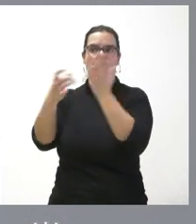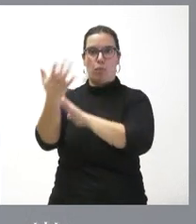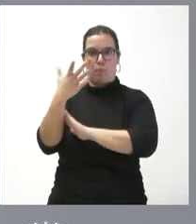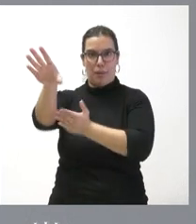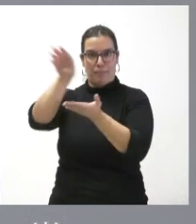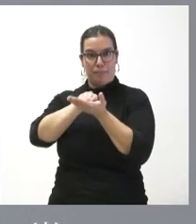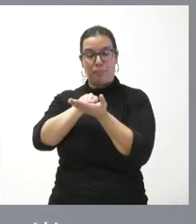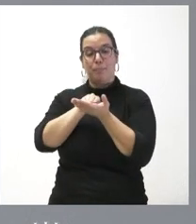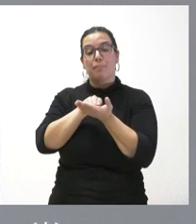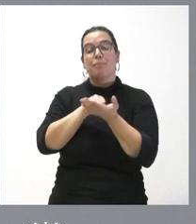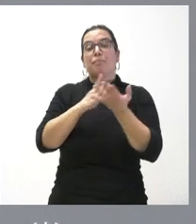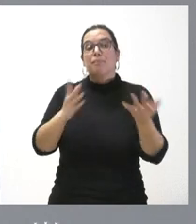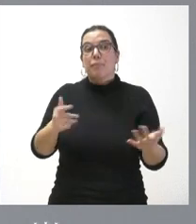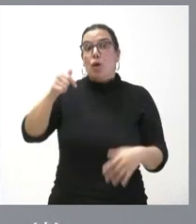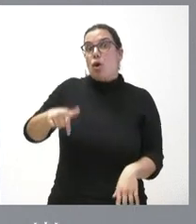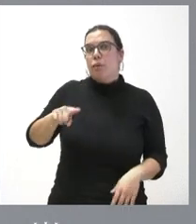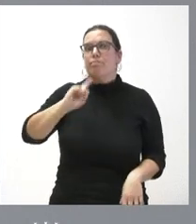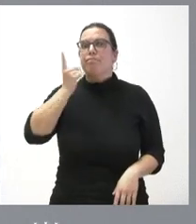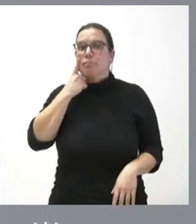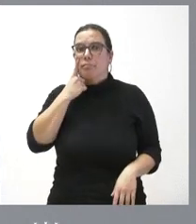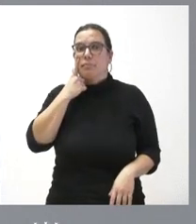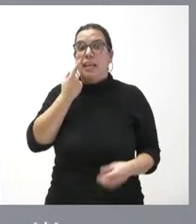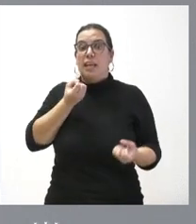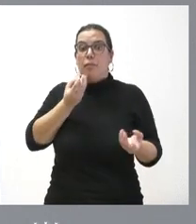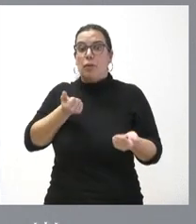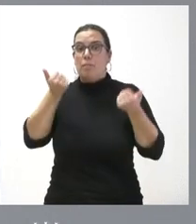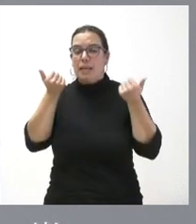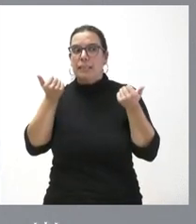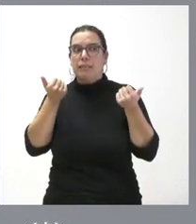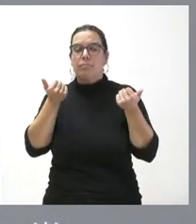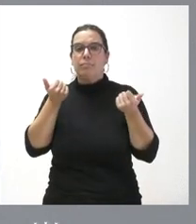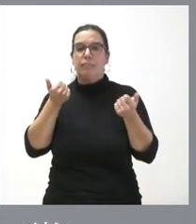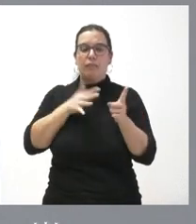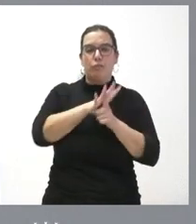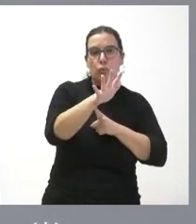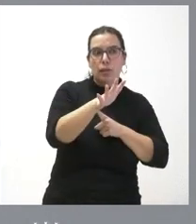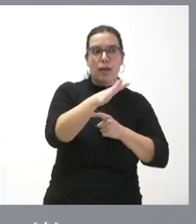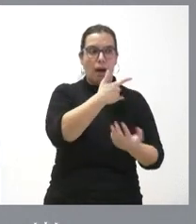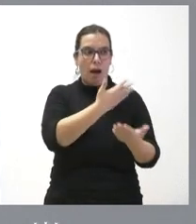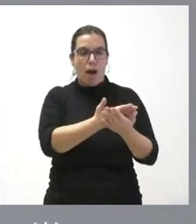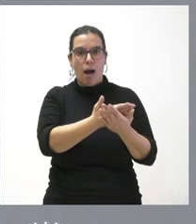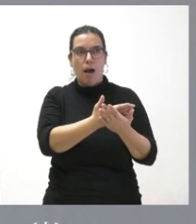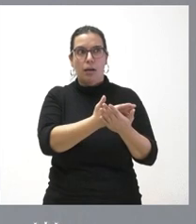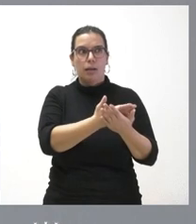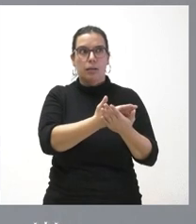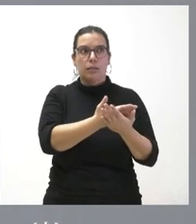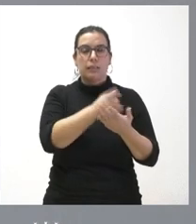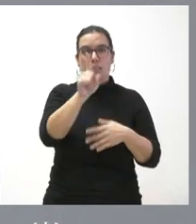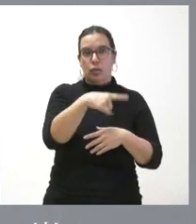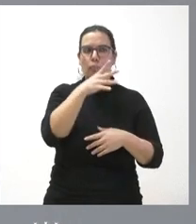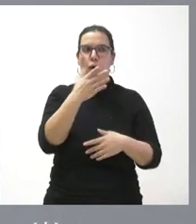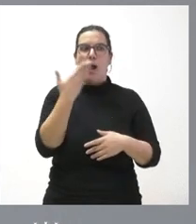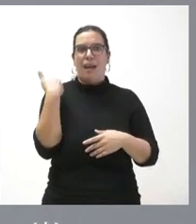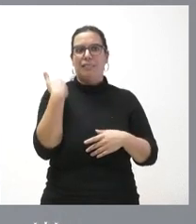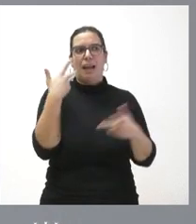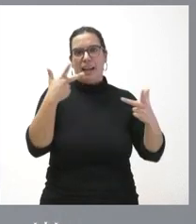lo que hemos conocido hoy pues añade circunstancias a lo que ya teníamos que ya era muy grave dicho